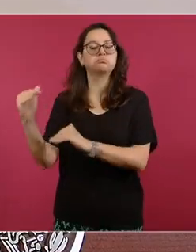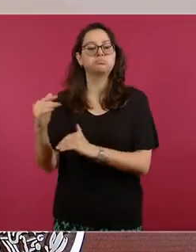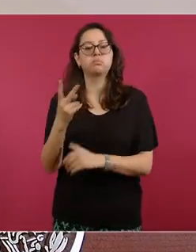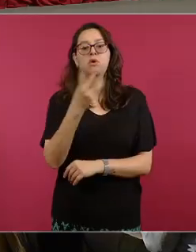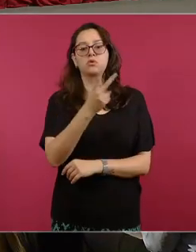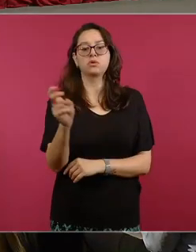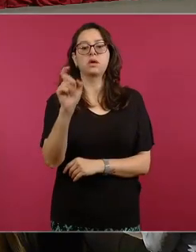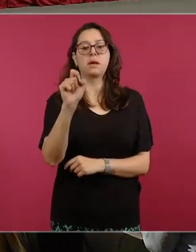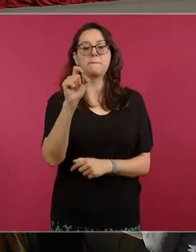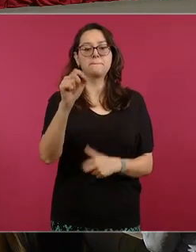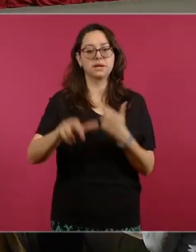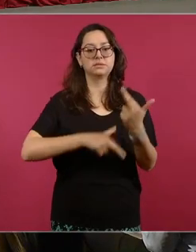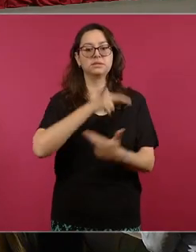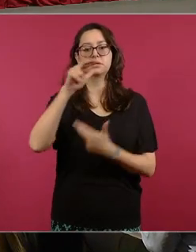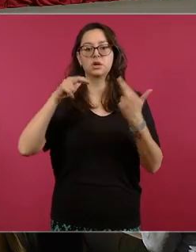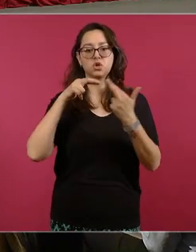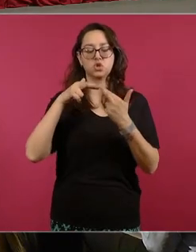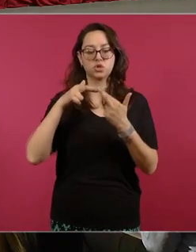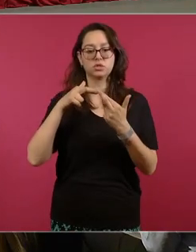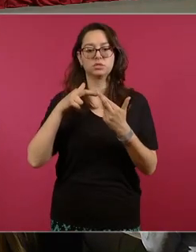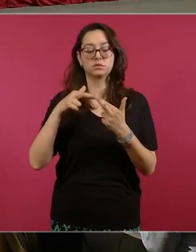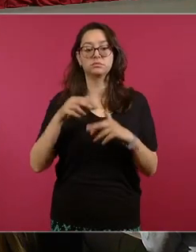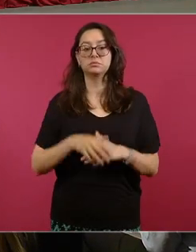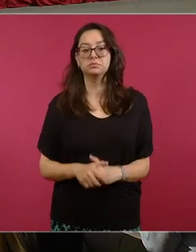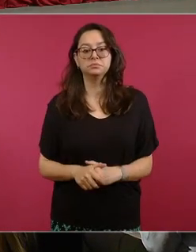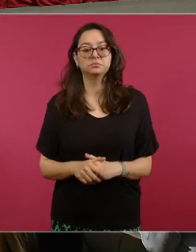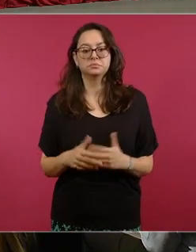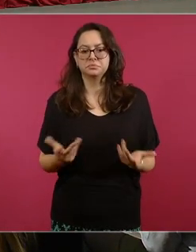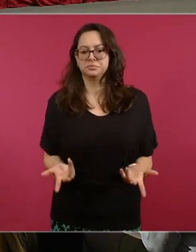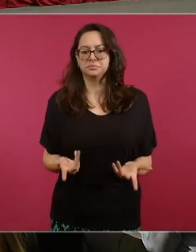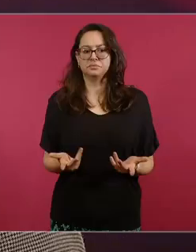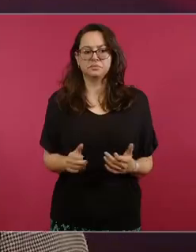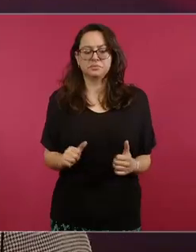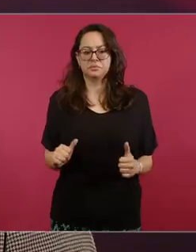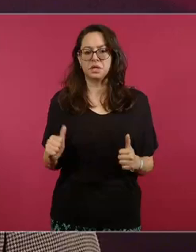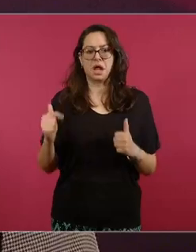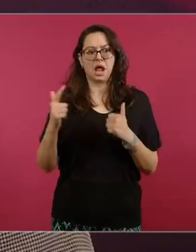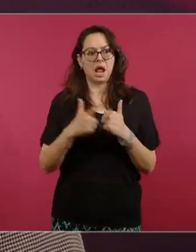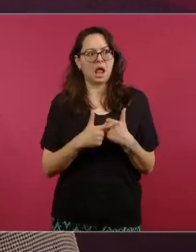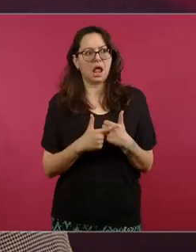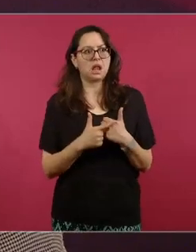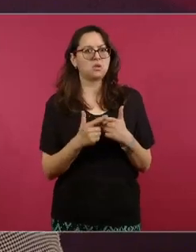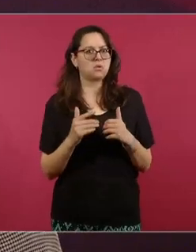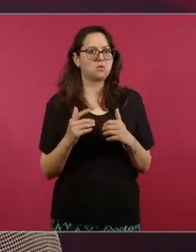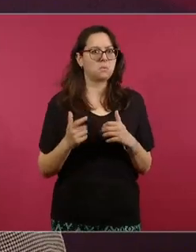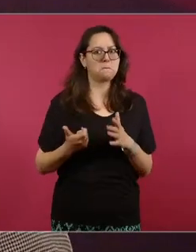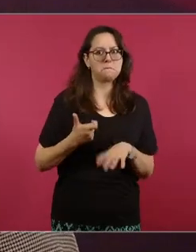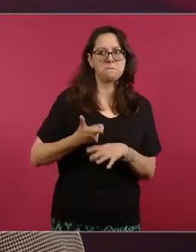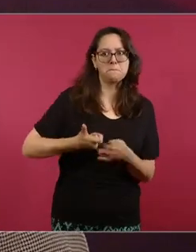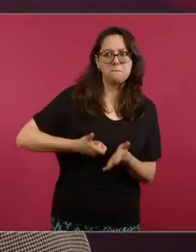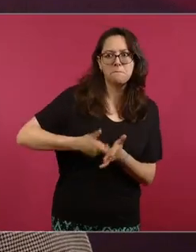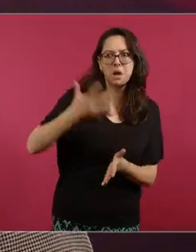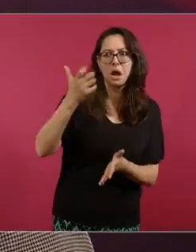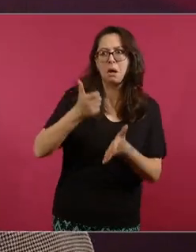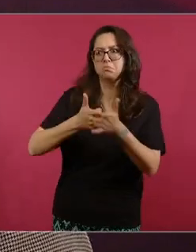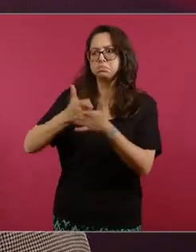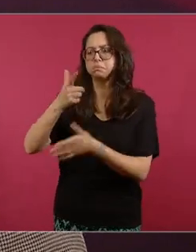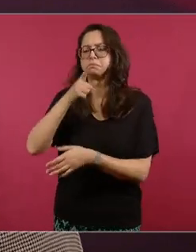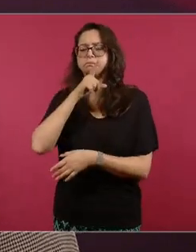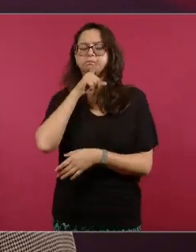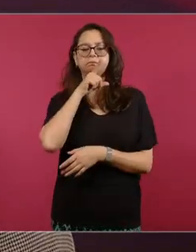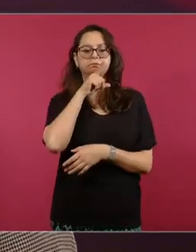220 regiones. No se excedieron del máximo establecido. Encontramos que en el caso del gas